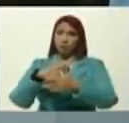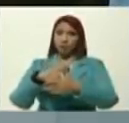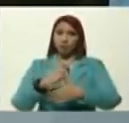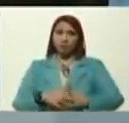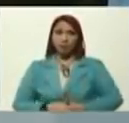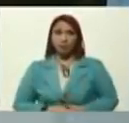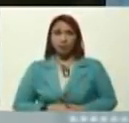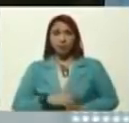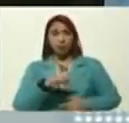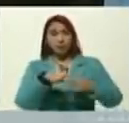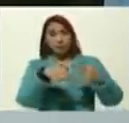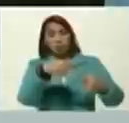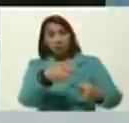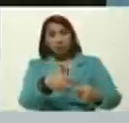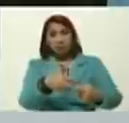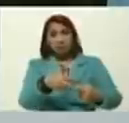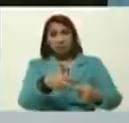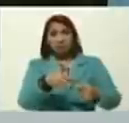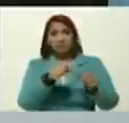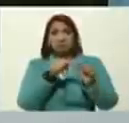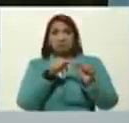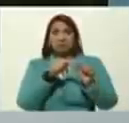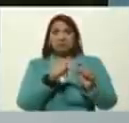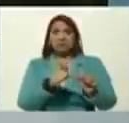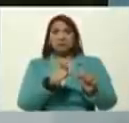después, se queda,